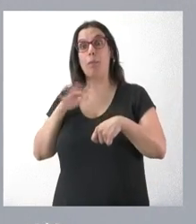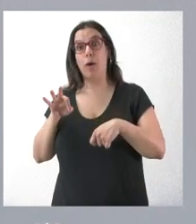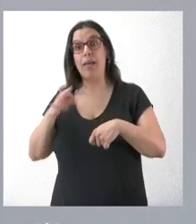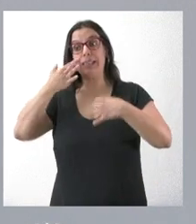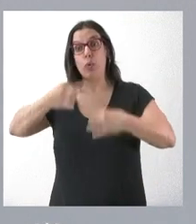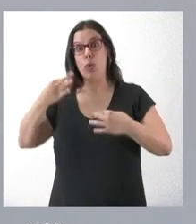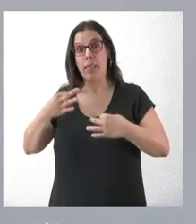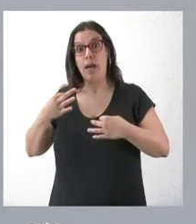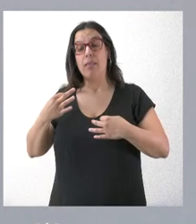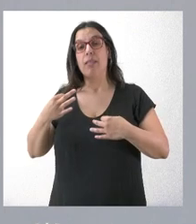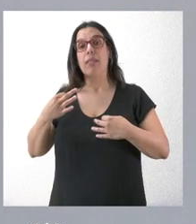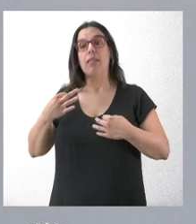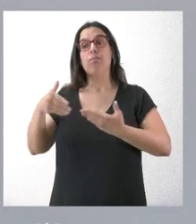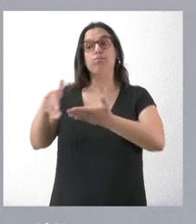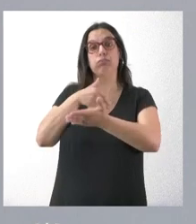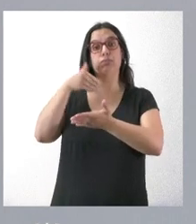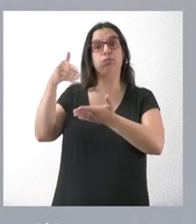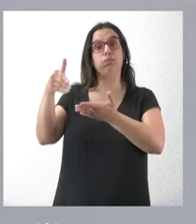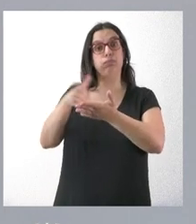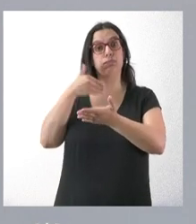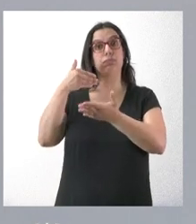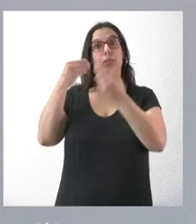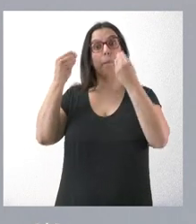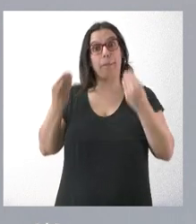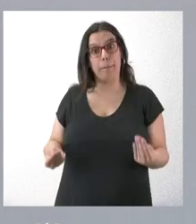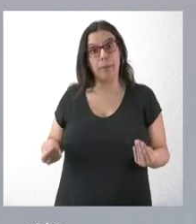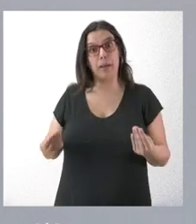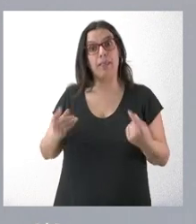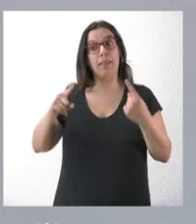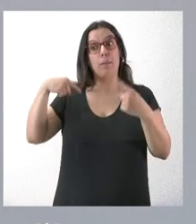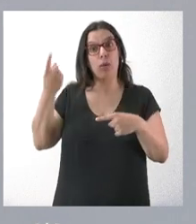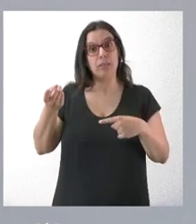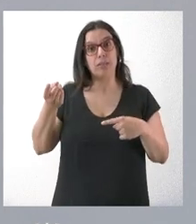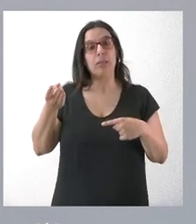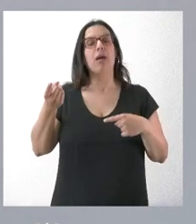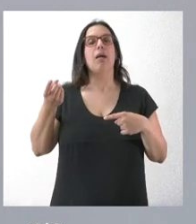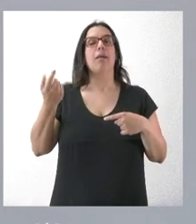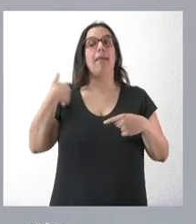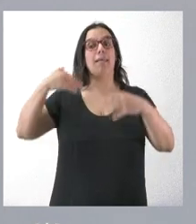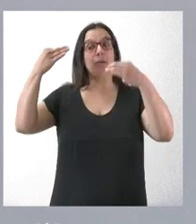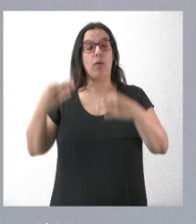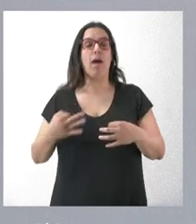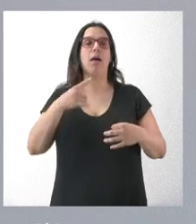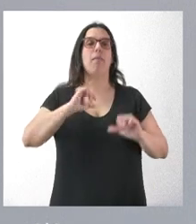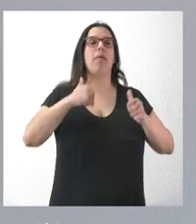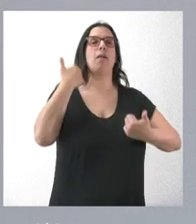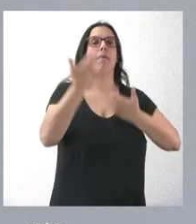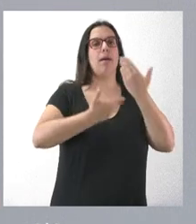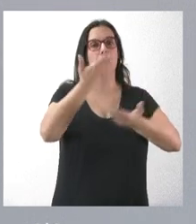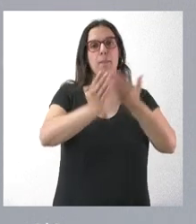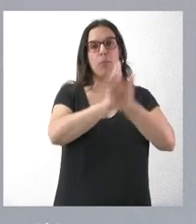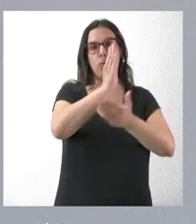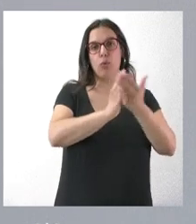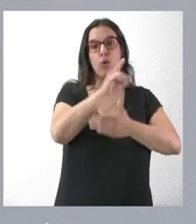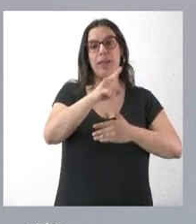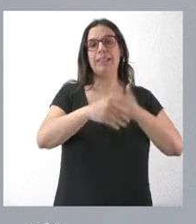el cobro de esas producciones posteriores y una vez que se ha garantizado el mercado, posteriormente viene la producción y en eso